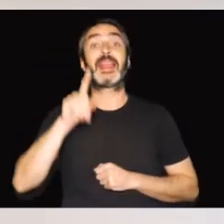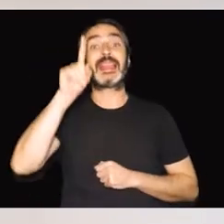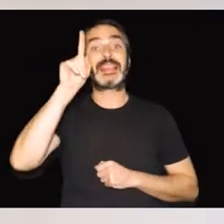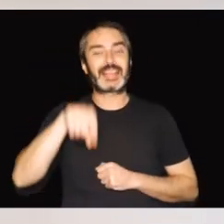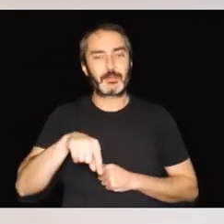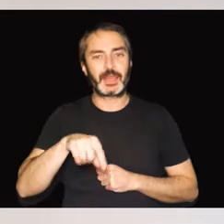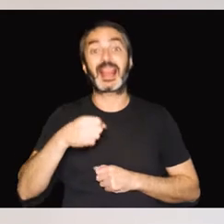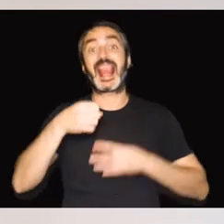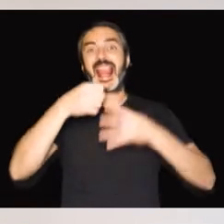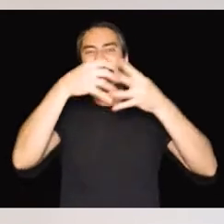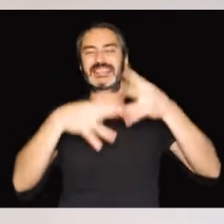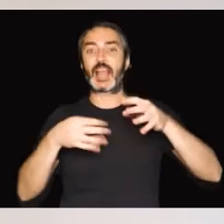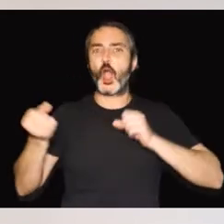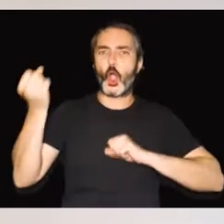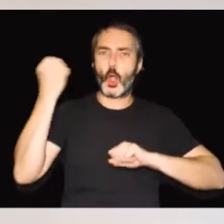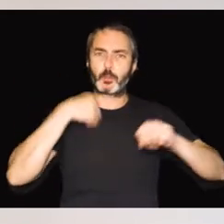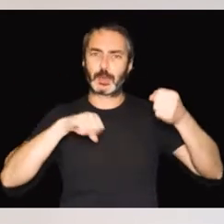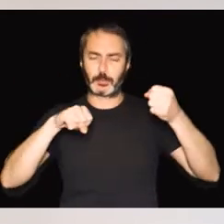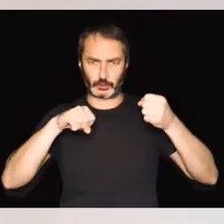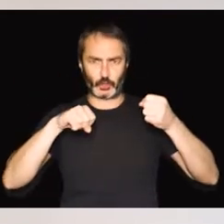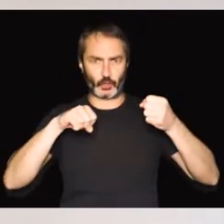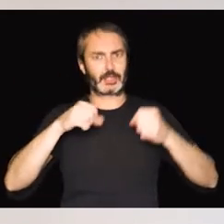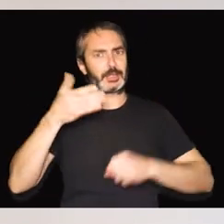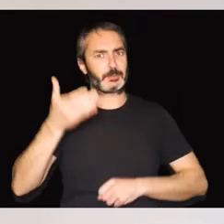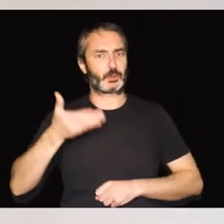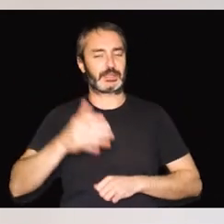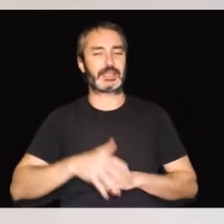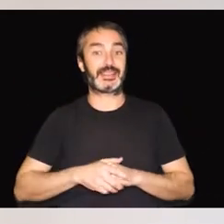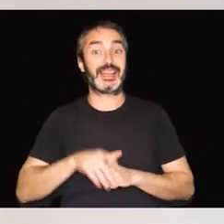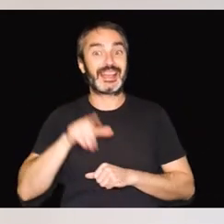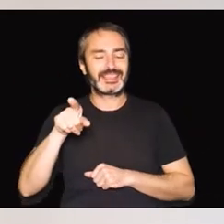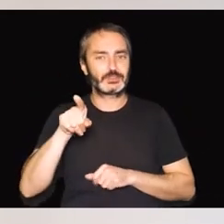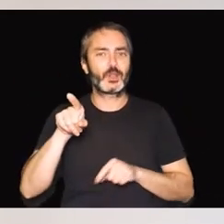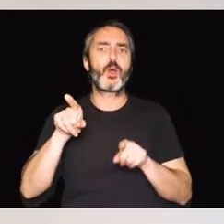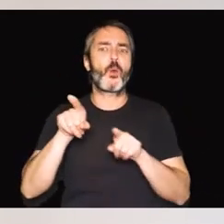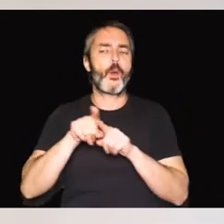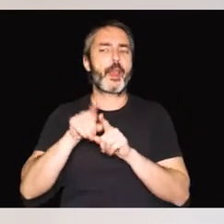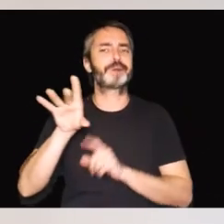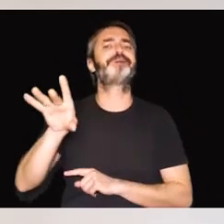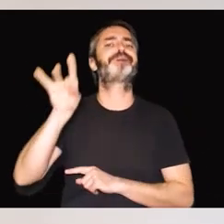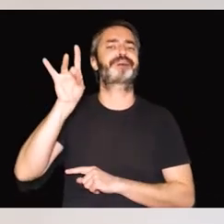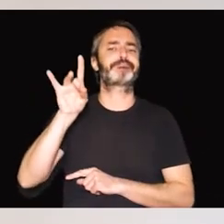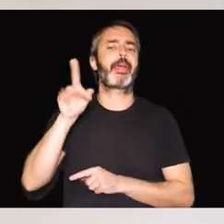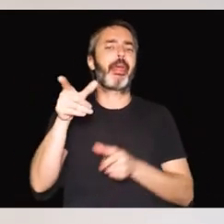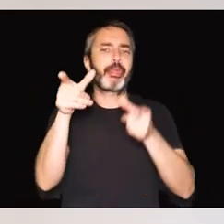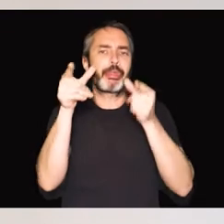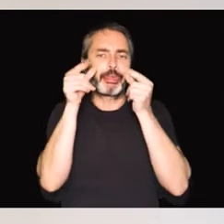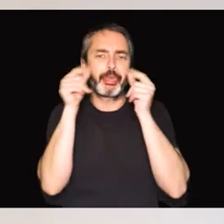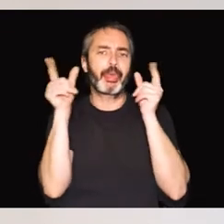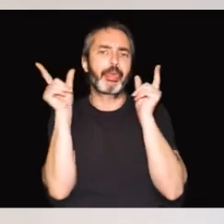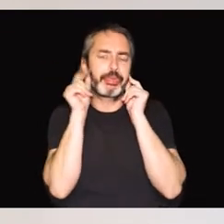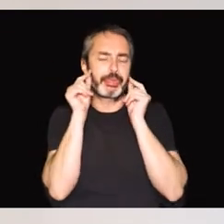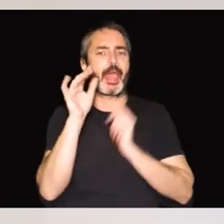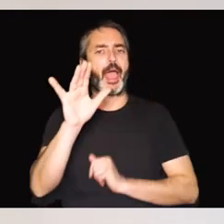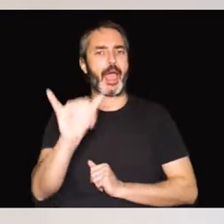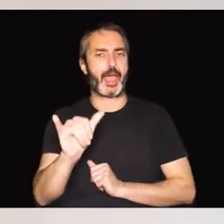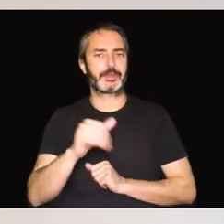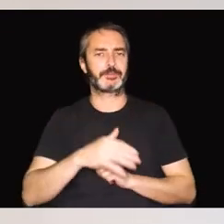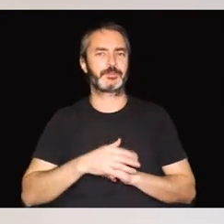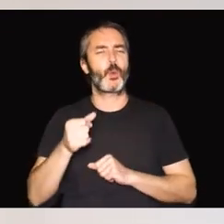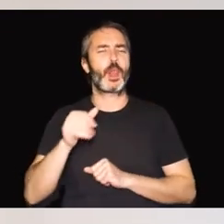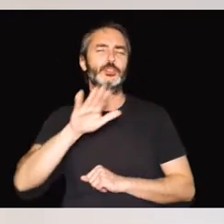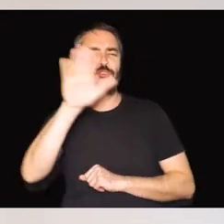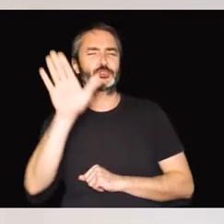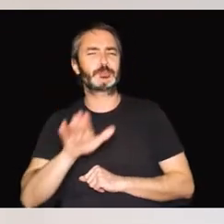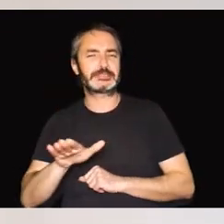la siguiente lista de comportamientos que os voy a dar, que pueden ser indicadores de que la persona está perdiendo visión y audición. Nos pueden hacer